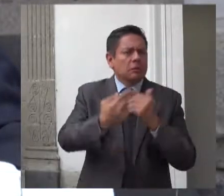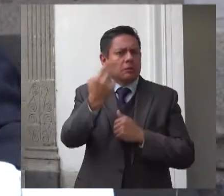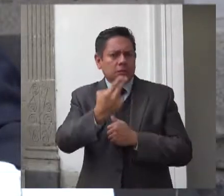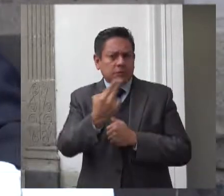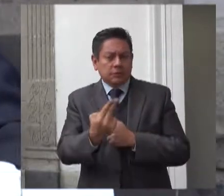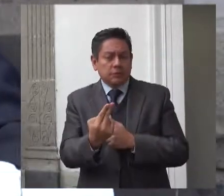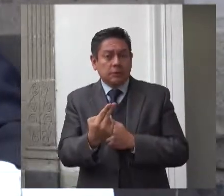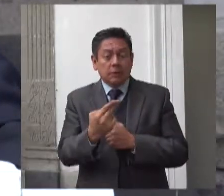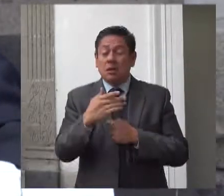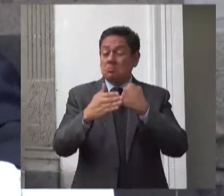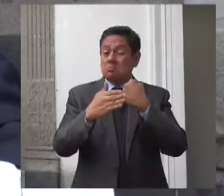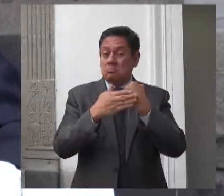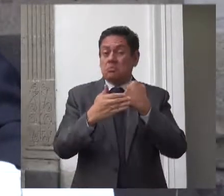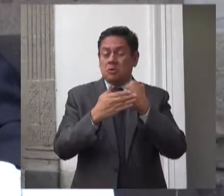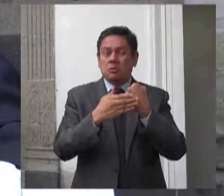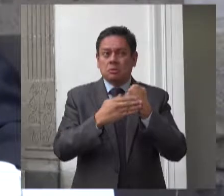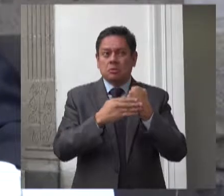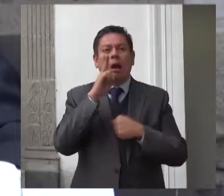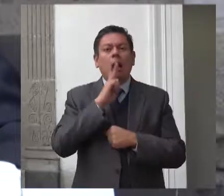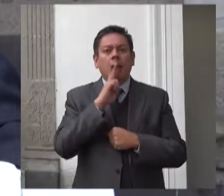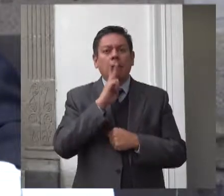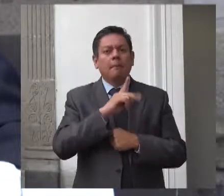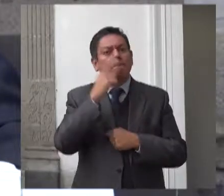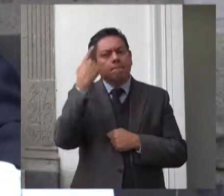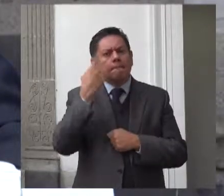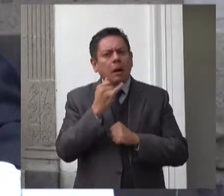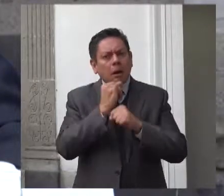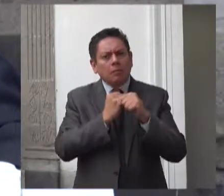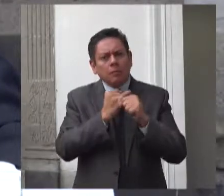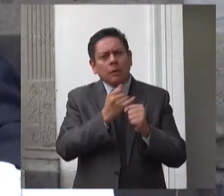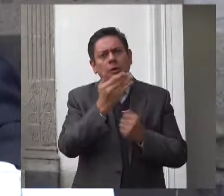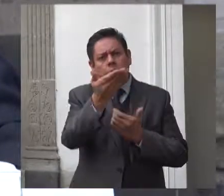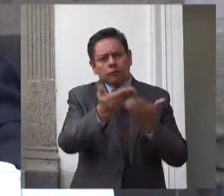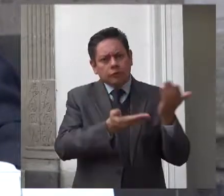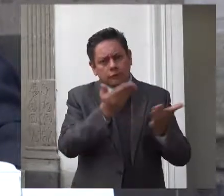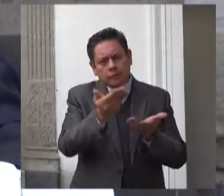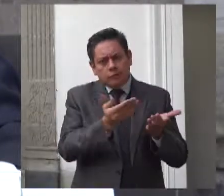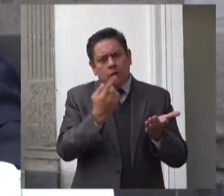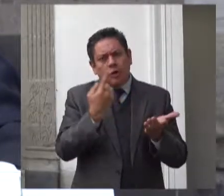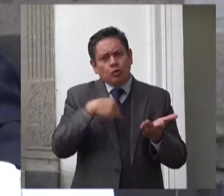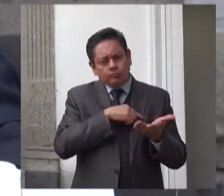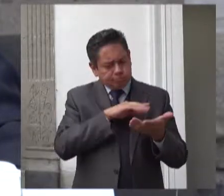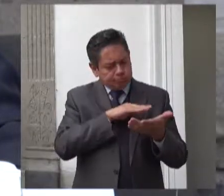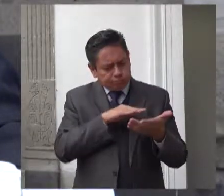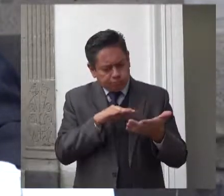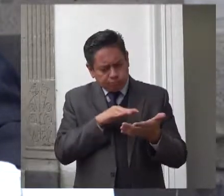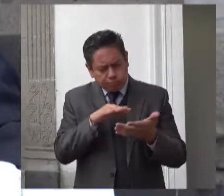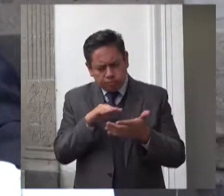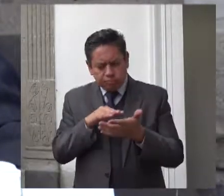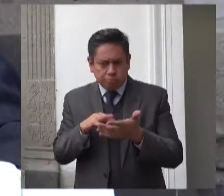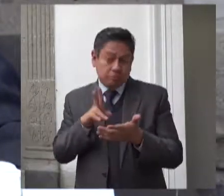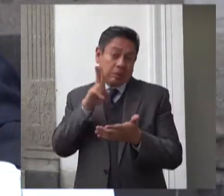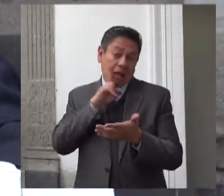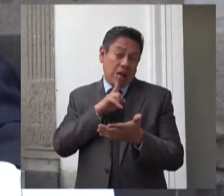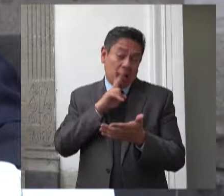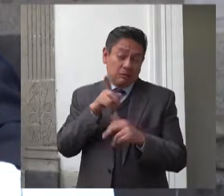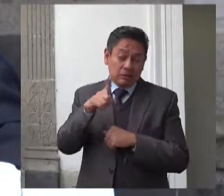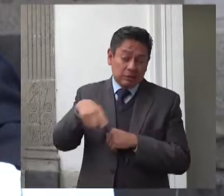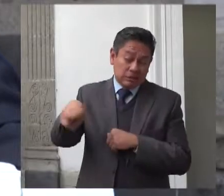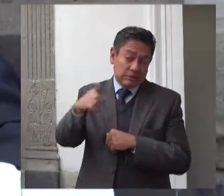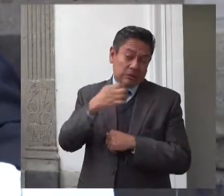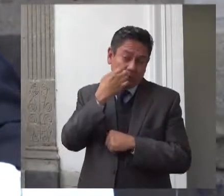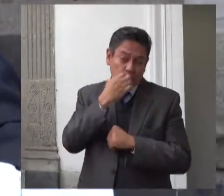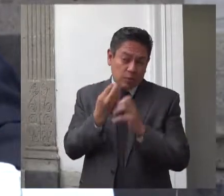a partir del cual se implementen las medidas que permitan garantizar la progresividad del estándar de